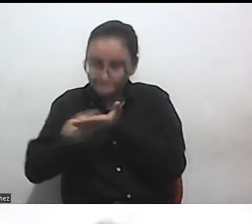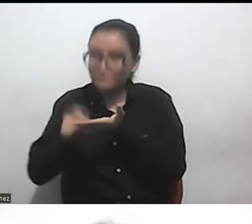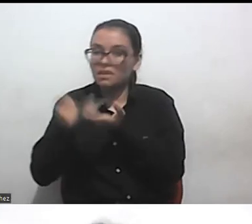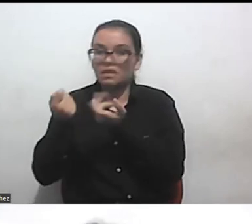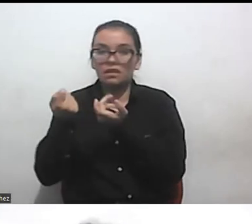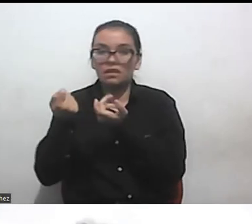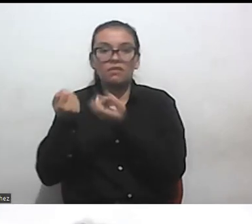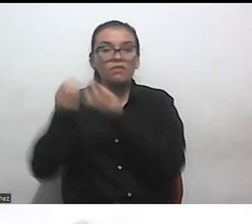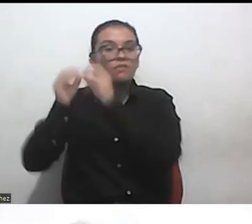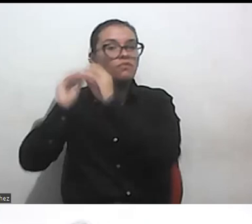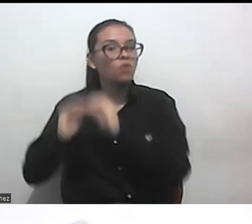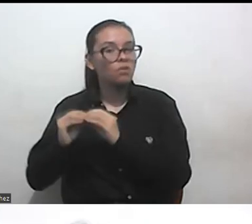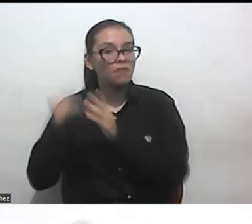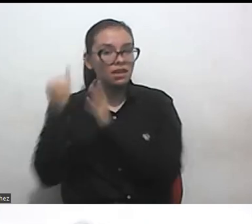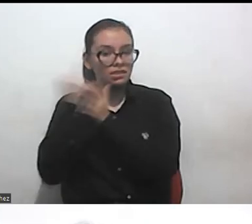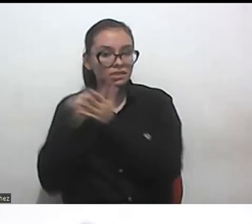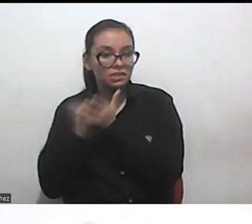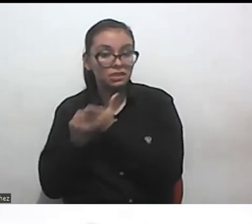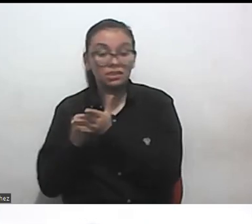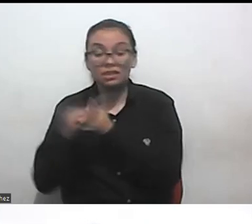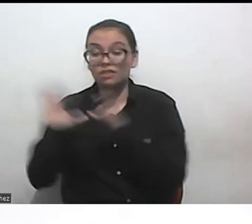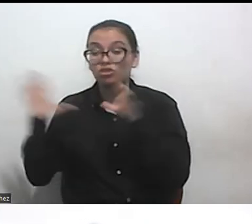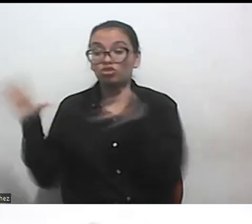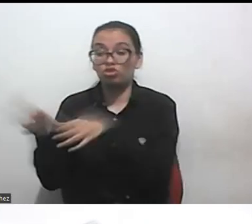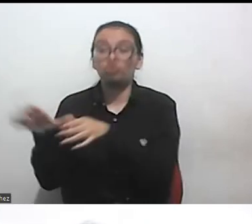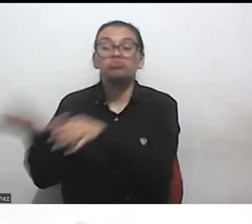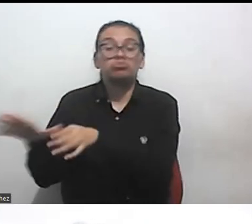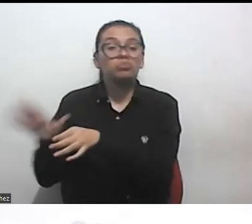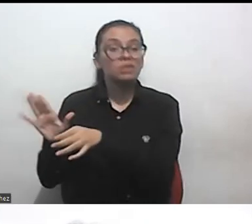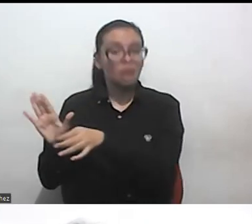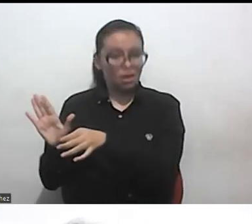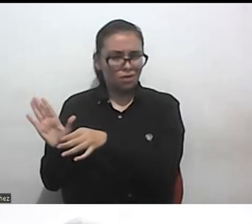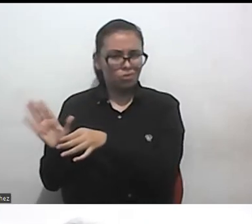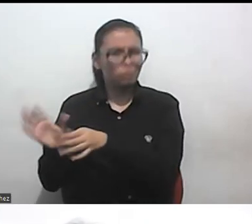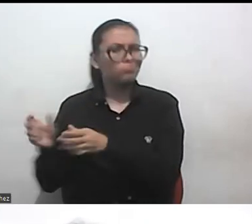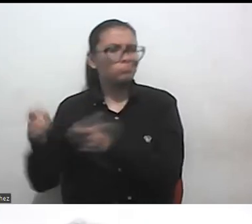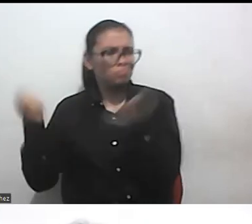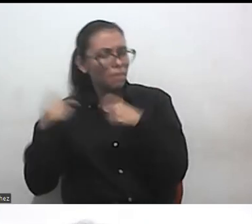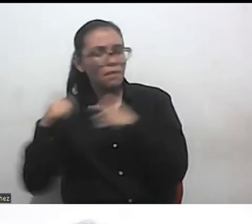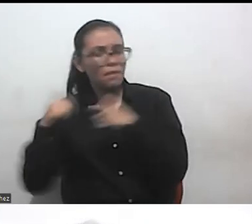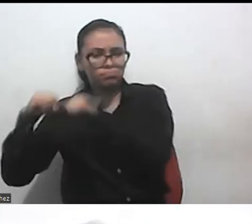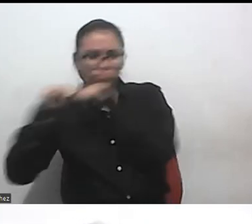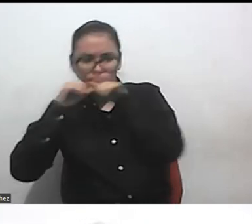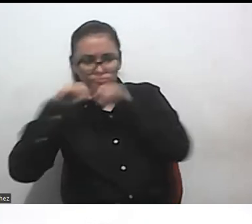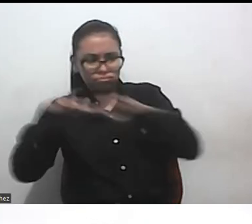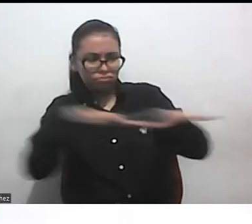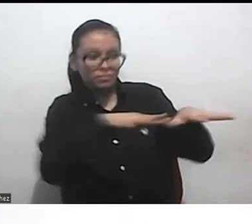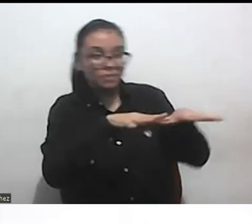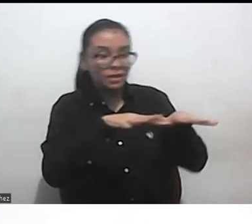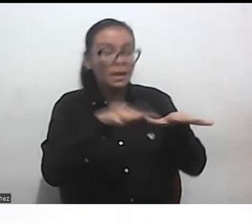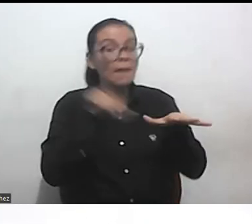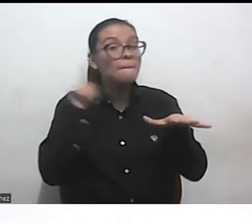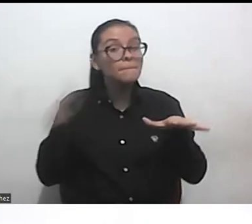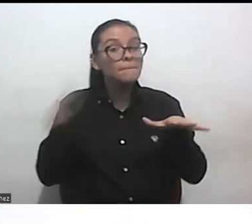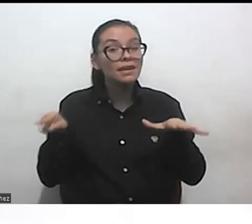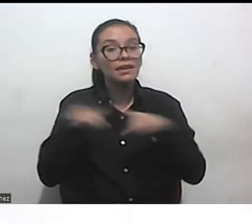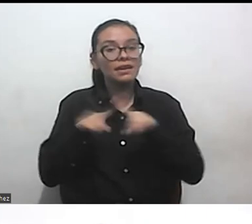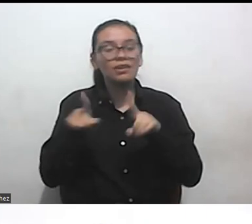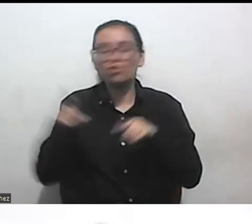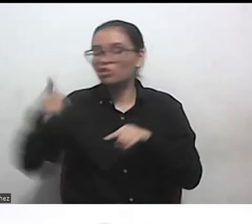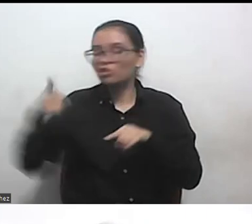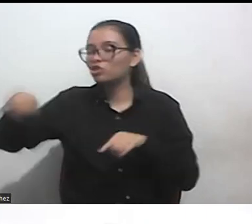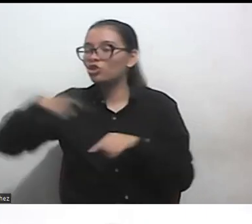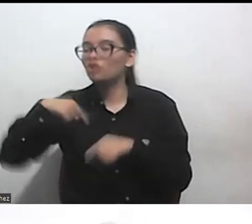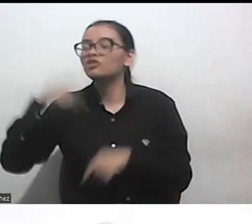son necesariamente exclusivas pero que si tienen ese tinte de entre todos nos entendemos